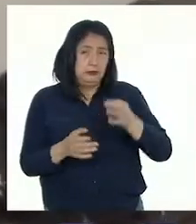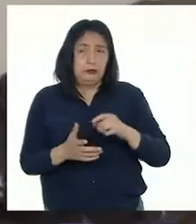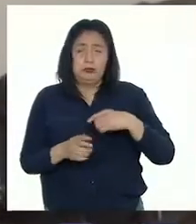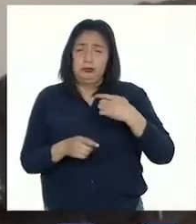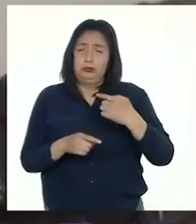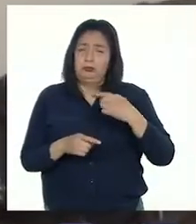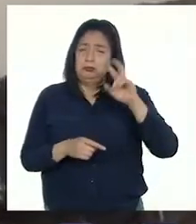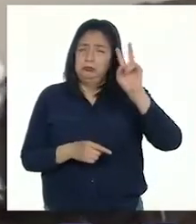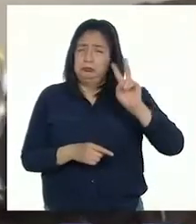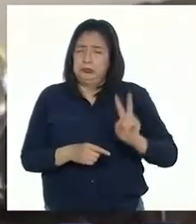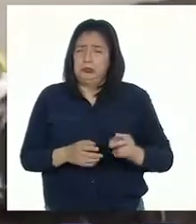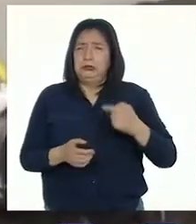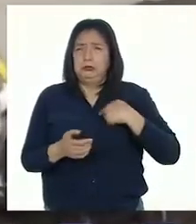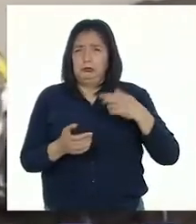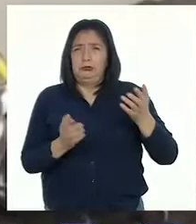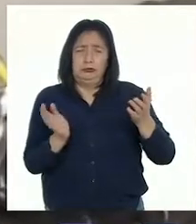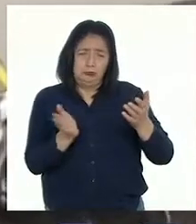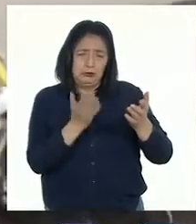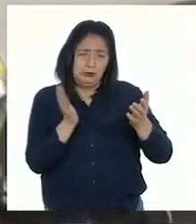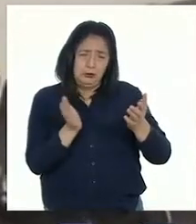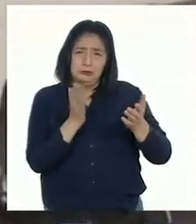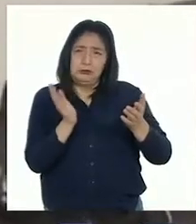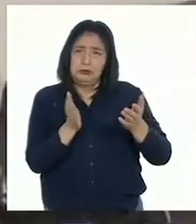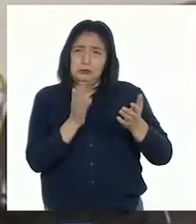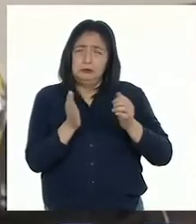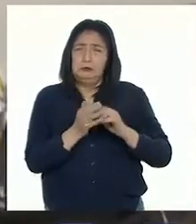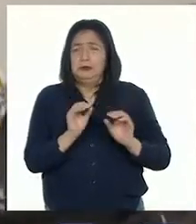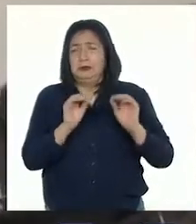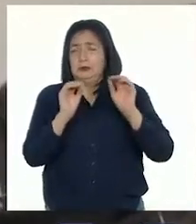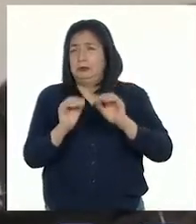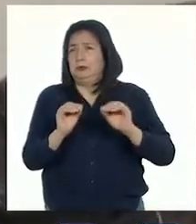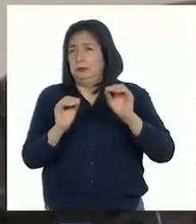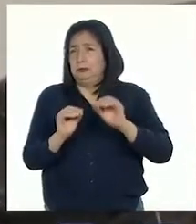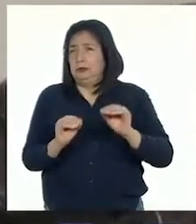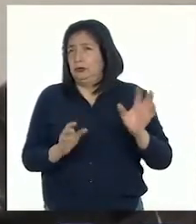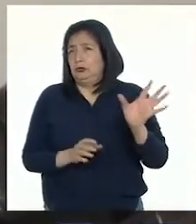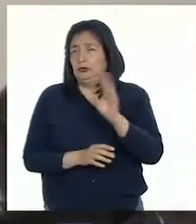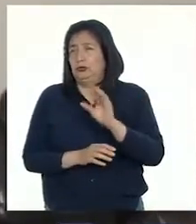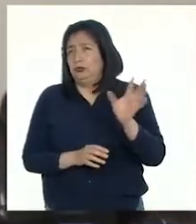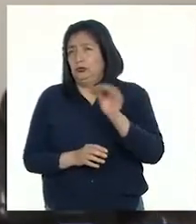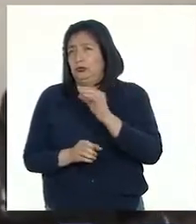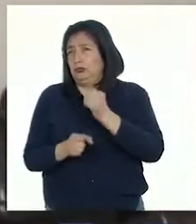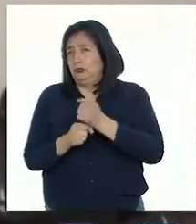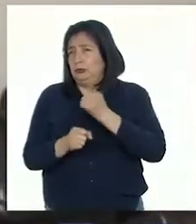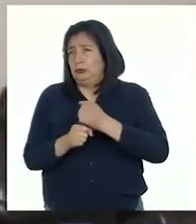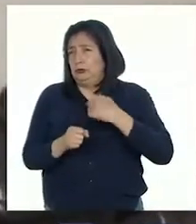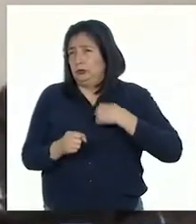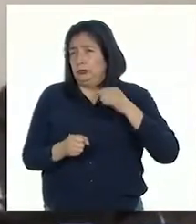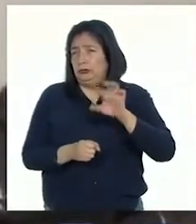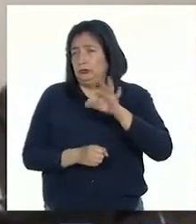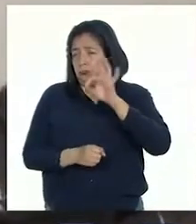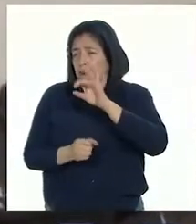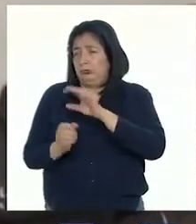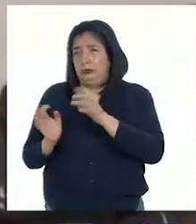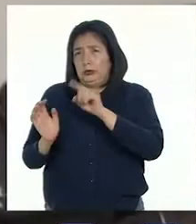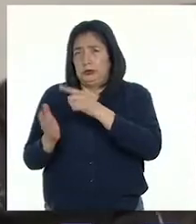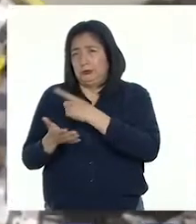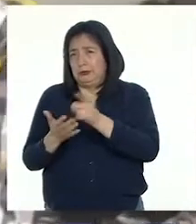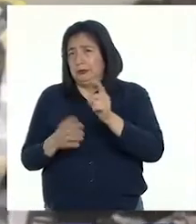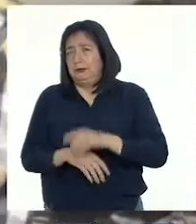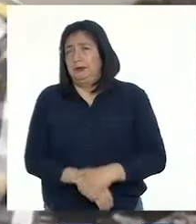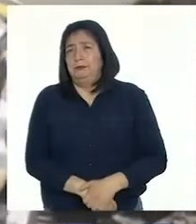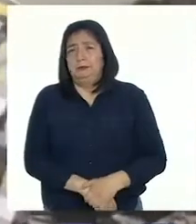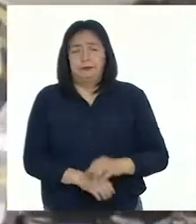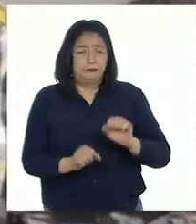todos los viernes iba a revisar mis portafolios para ir poniendo todos los trabajos que seleccionaba en esa semana.